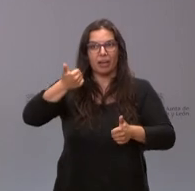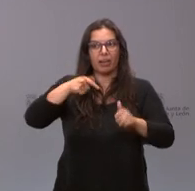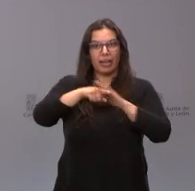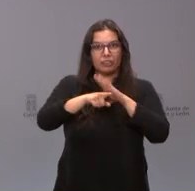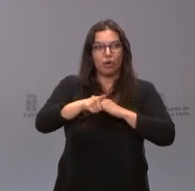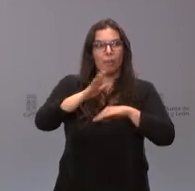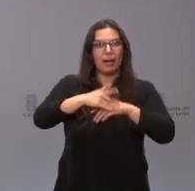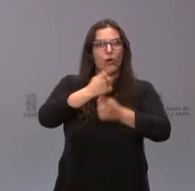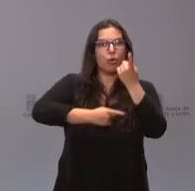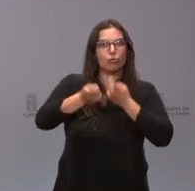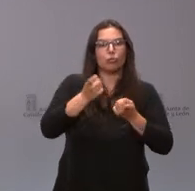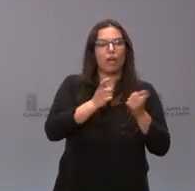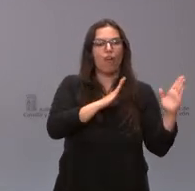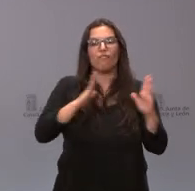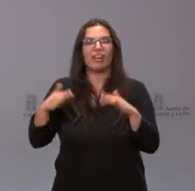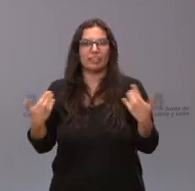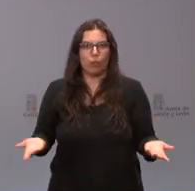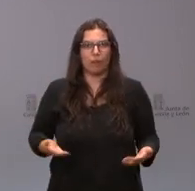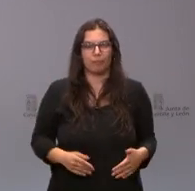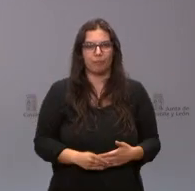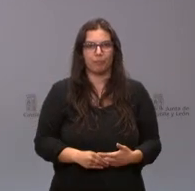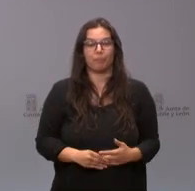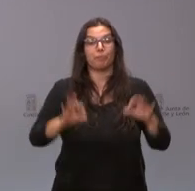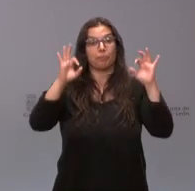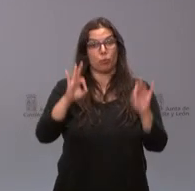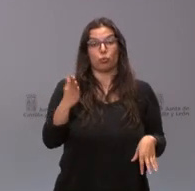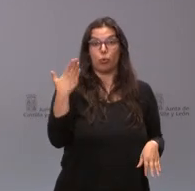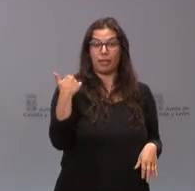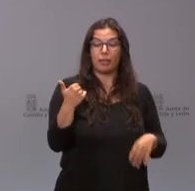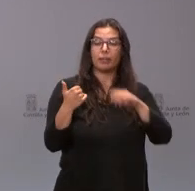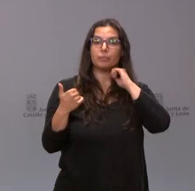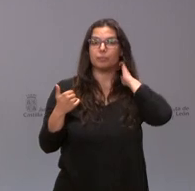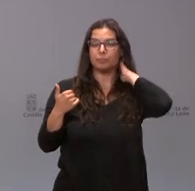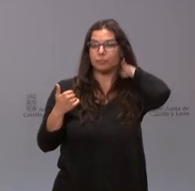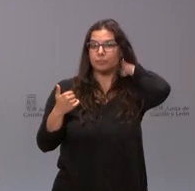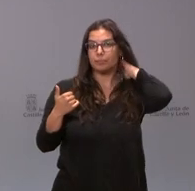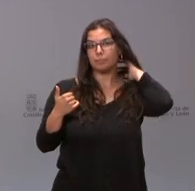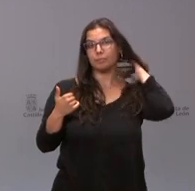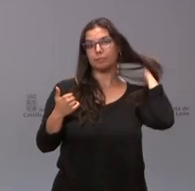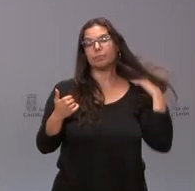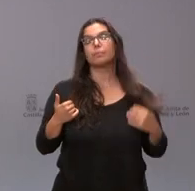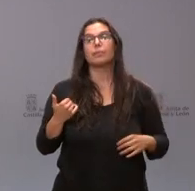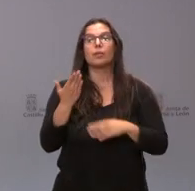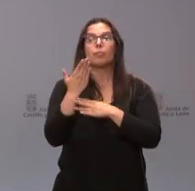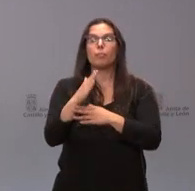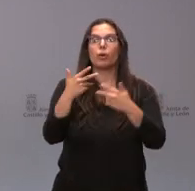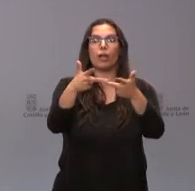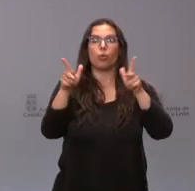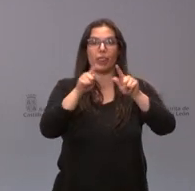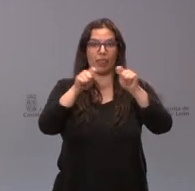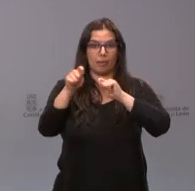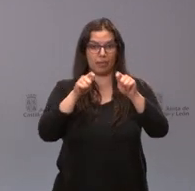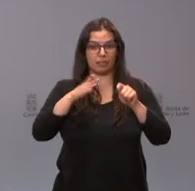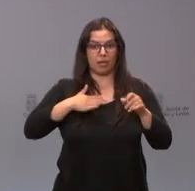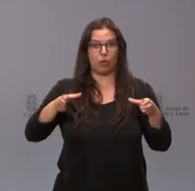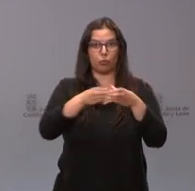consulta o en qué punto está este proyecto. Pues ayer, precisamente, se planteó una nota de prensa por parte de la Junta de